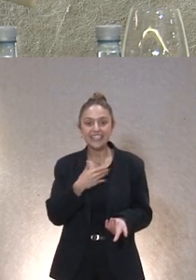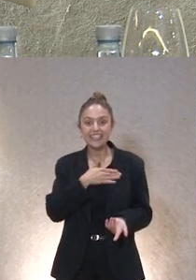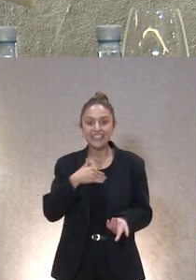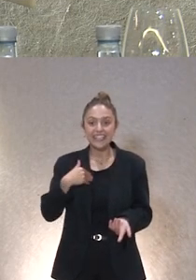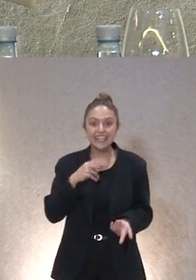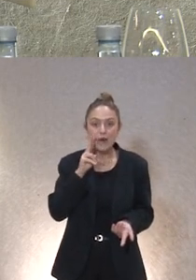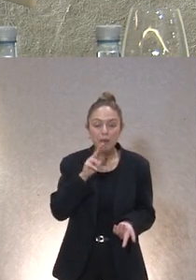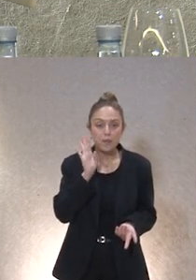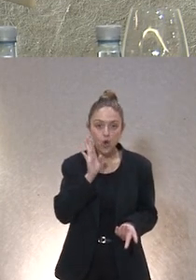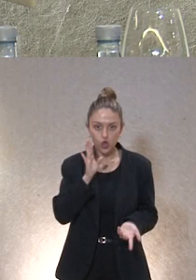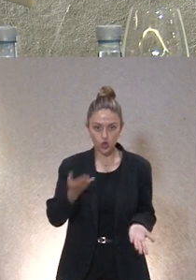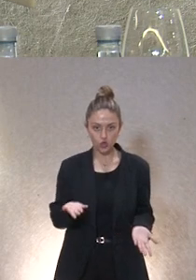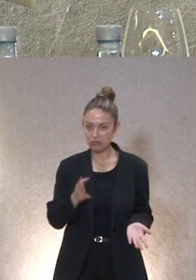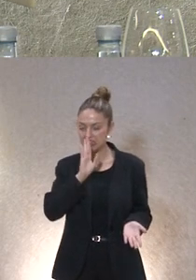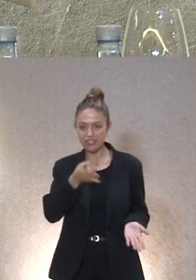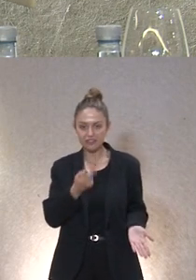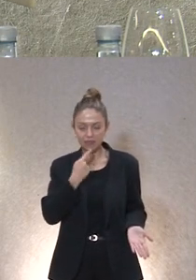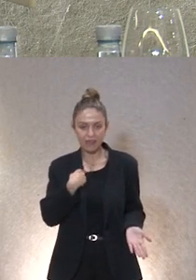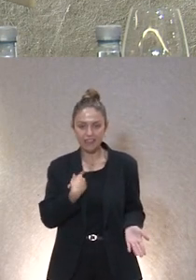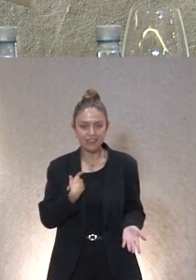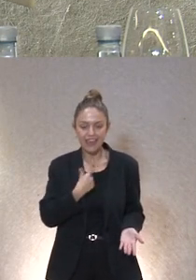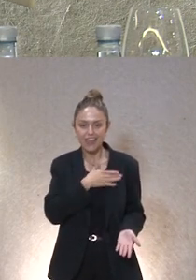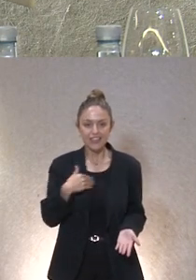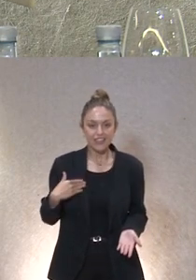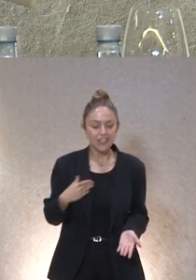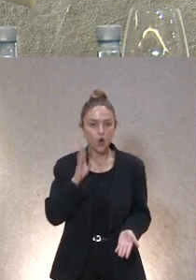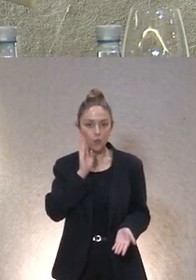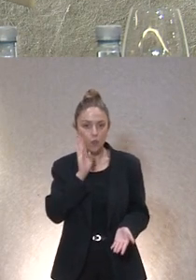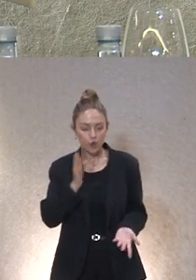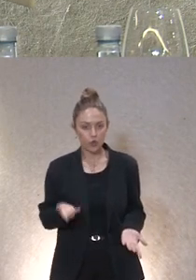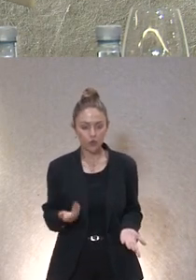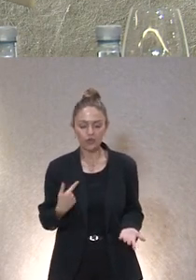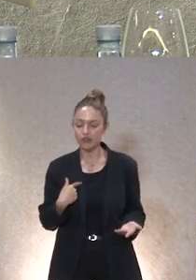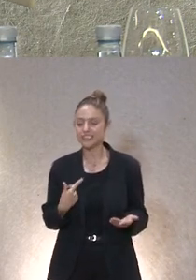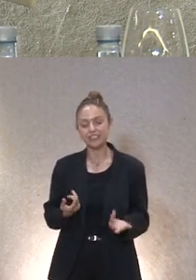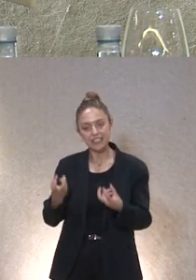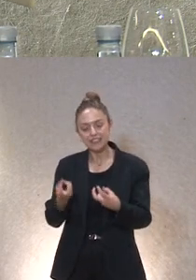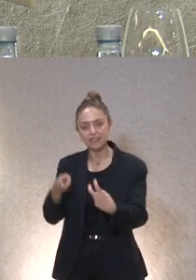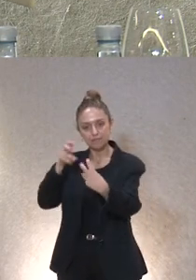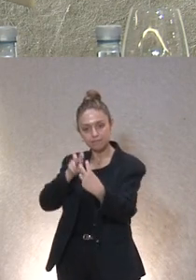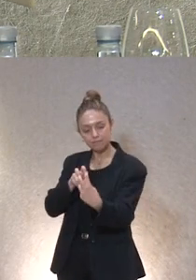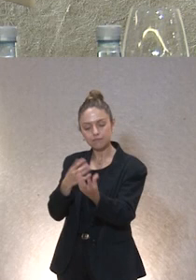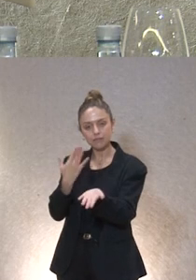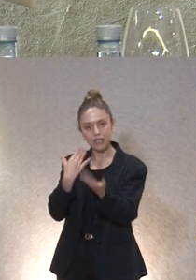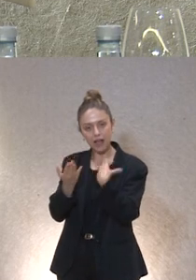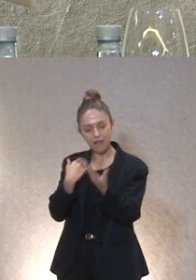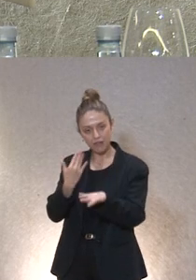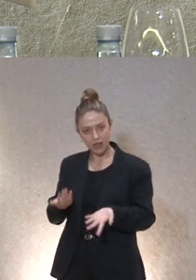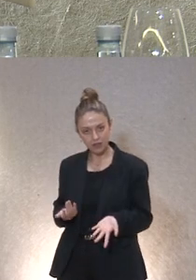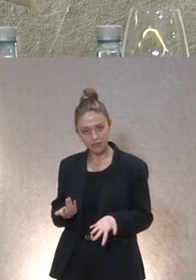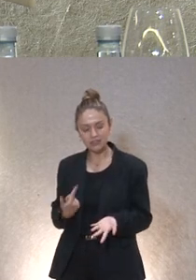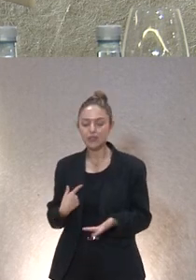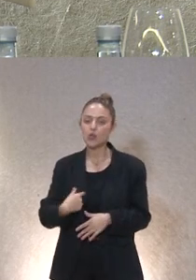seguir pornografía o sea directamente con lo cual sentarse con la persona dialogar y ver la irrupción es muy